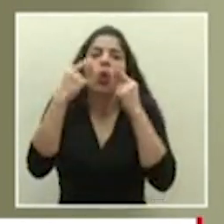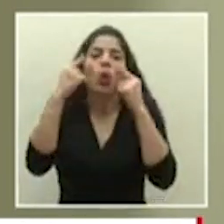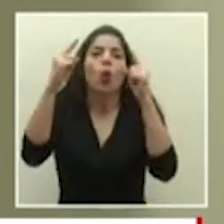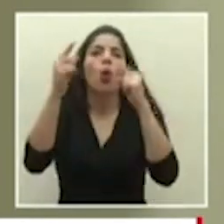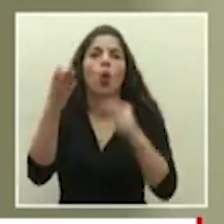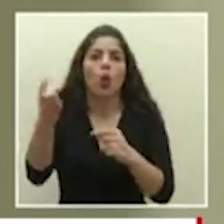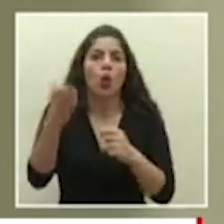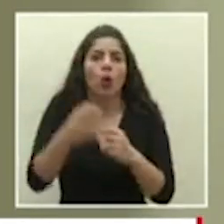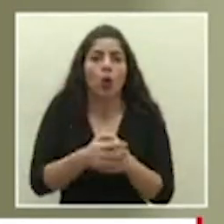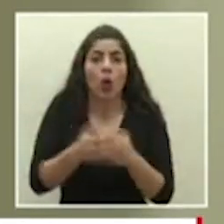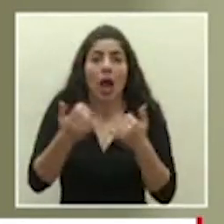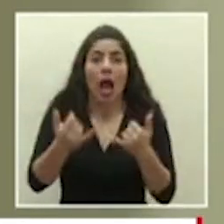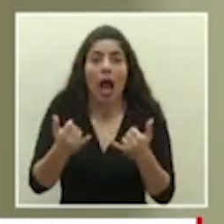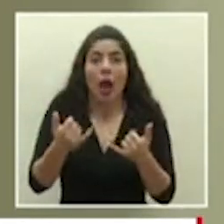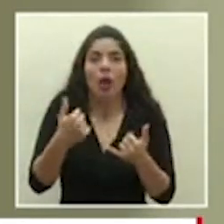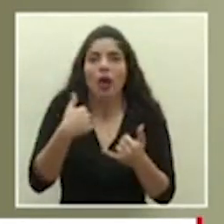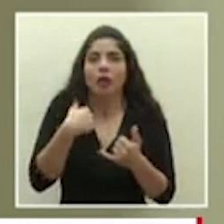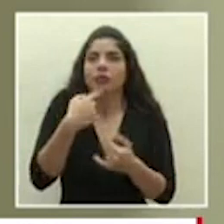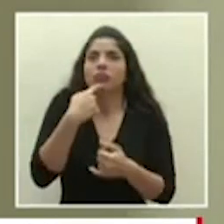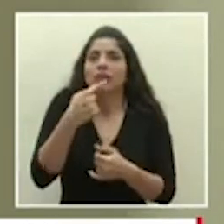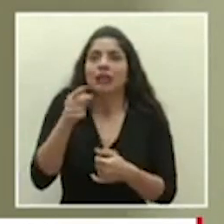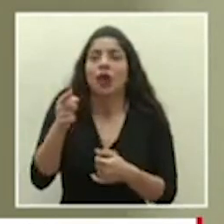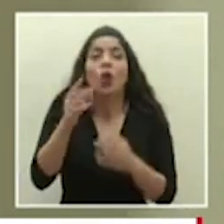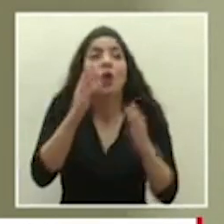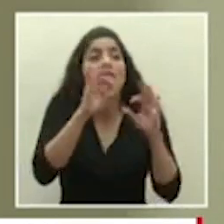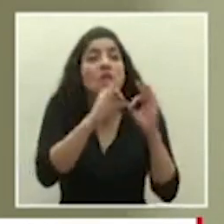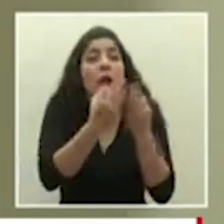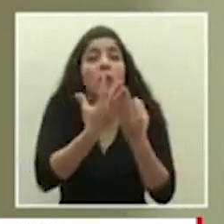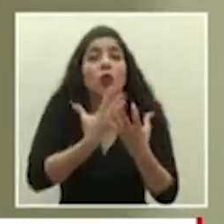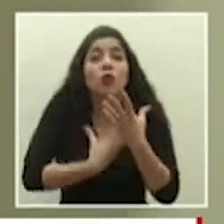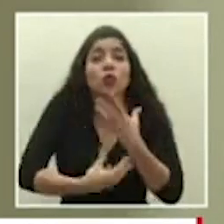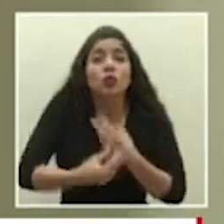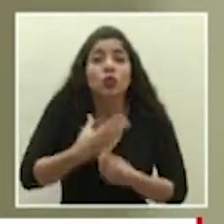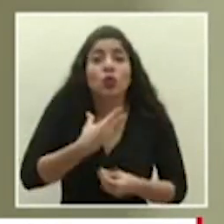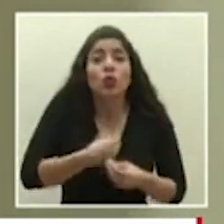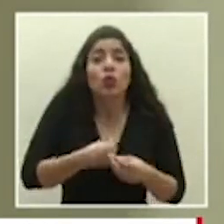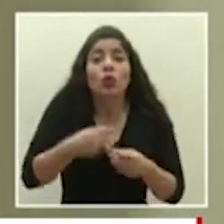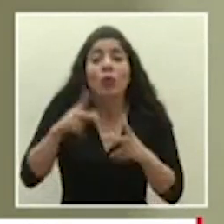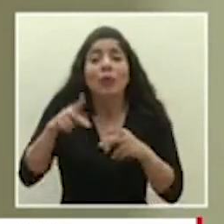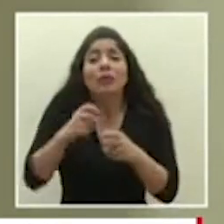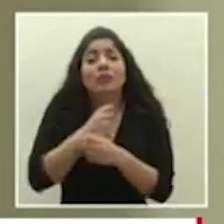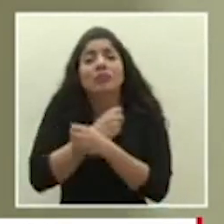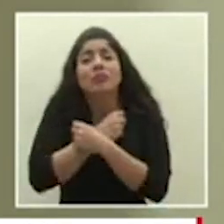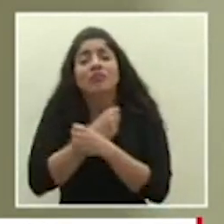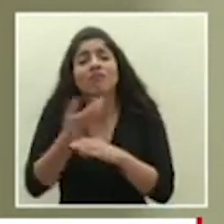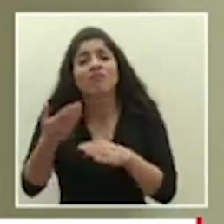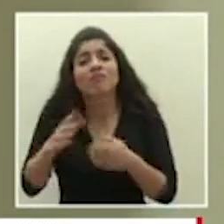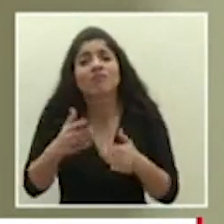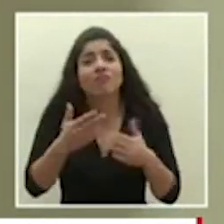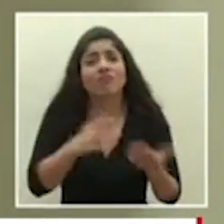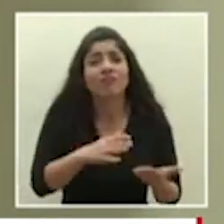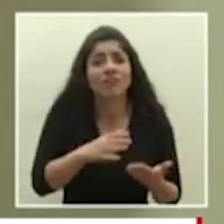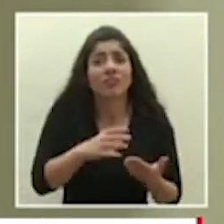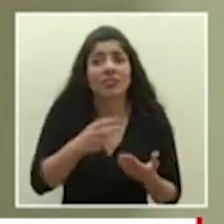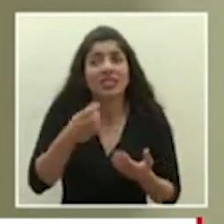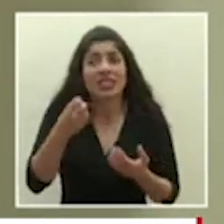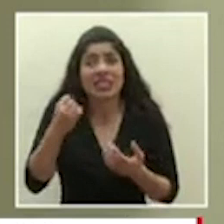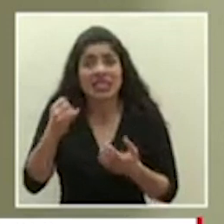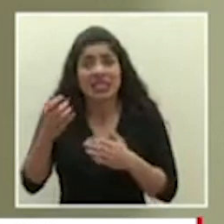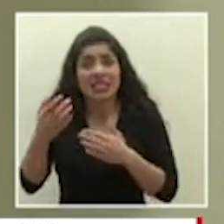que en este momento yo indico no tenemos más familias sufriendo la despedida de muchos seres queridos que no tendrían oportunidad de